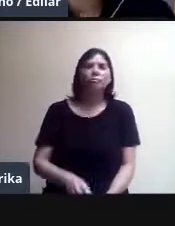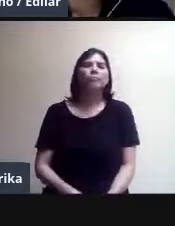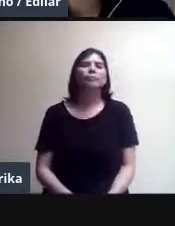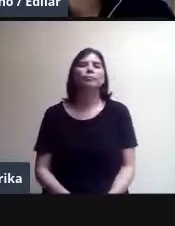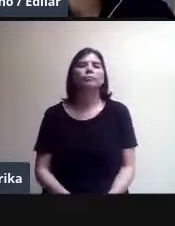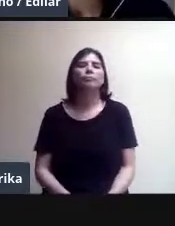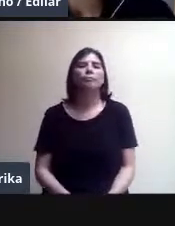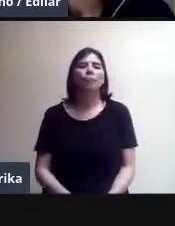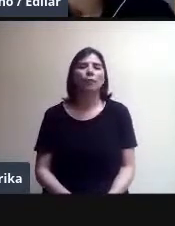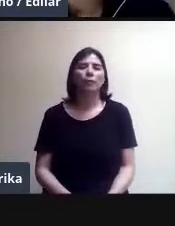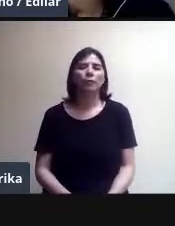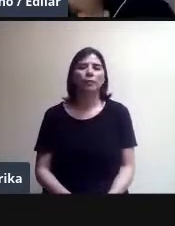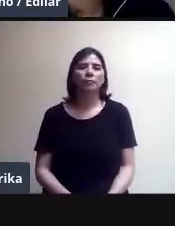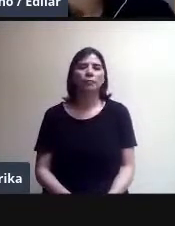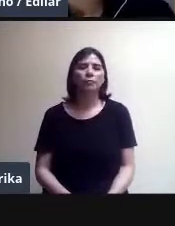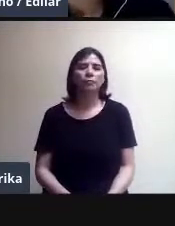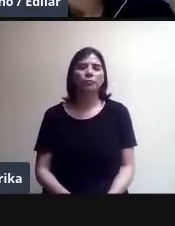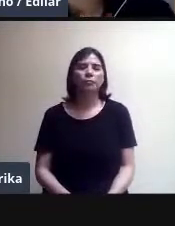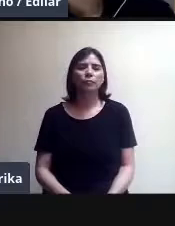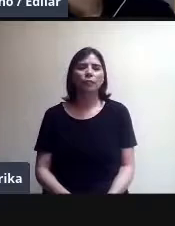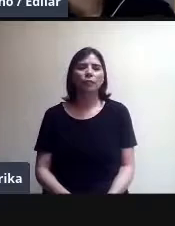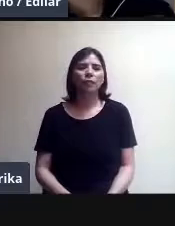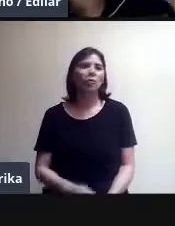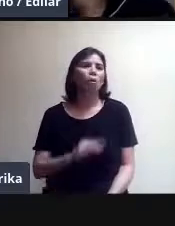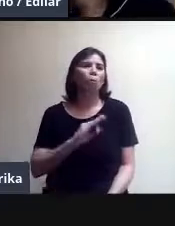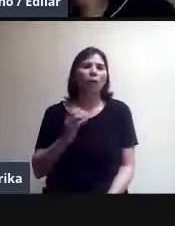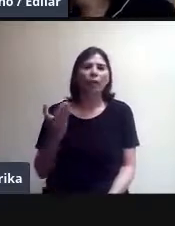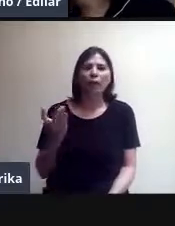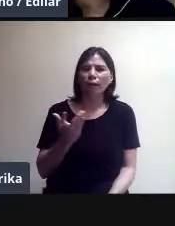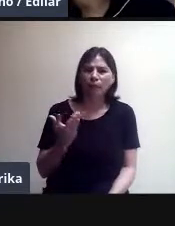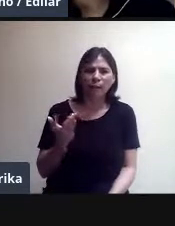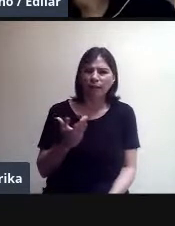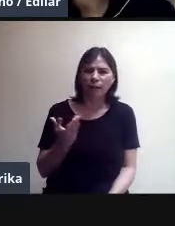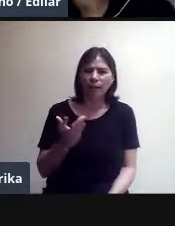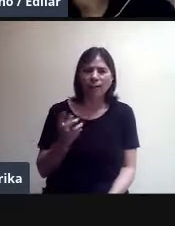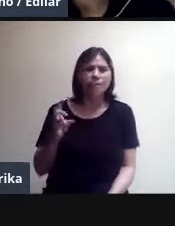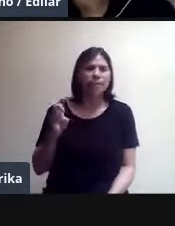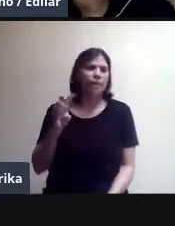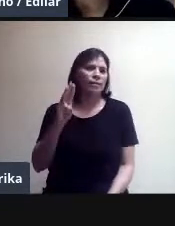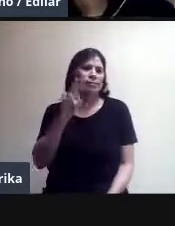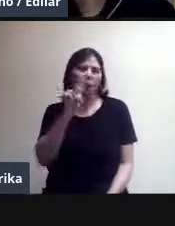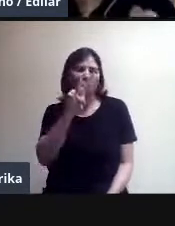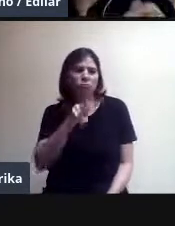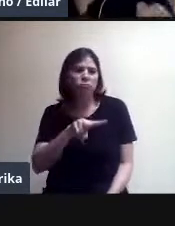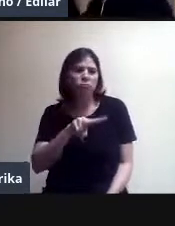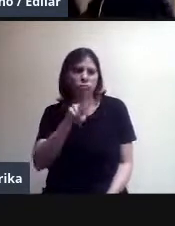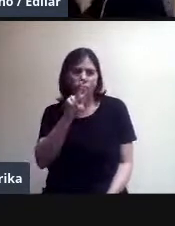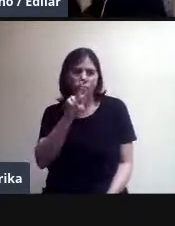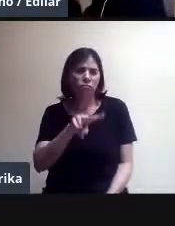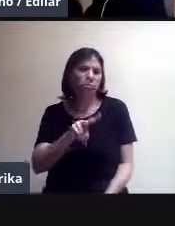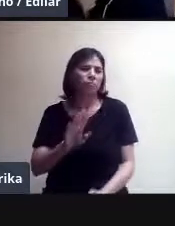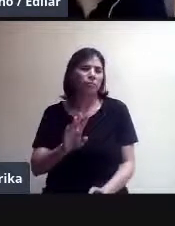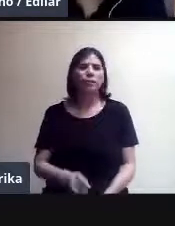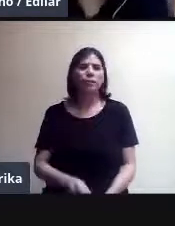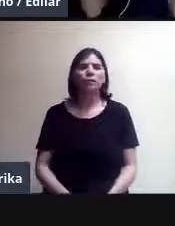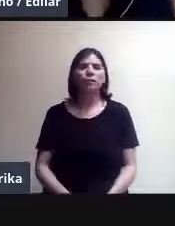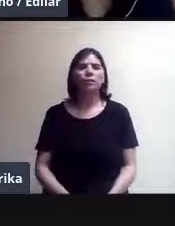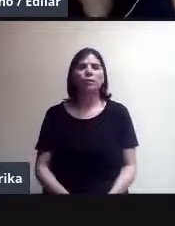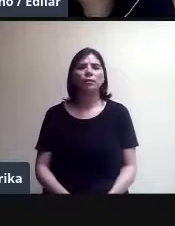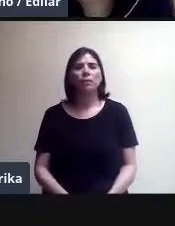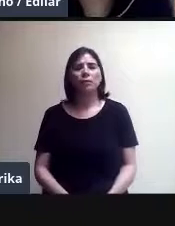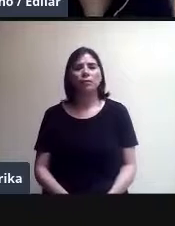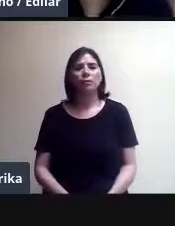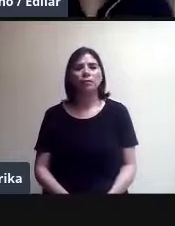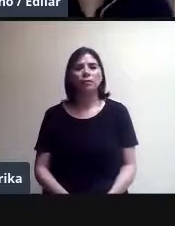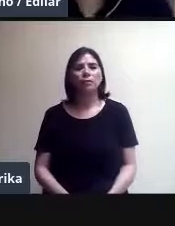y lo pueden hacer siempre desde aquí. Entonces, creo que con eso estaríamos. Sí, además